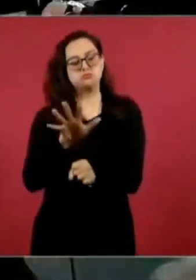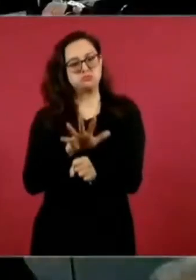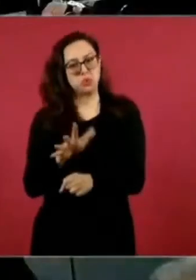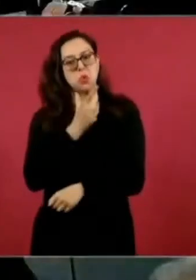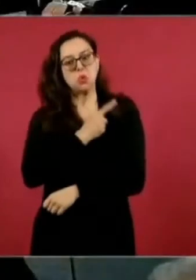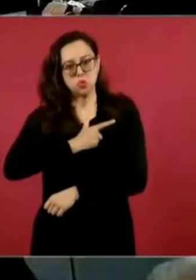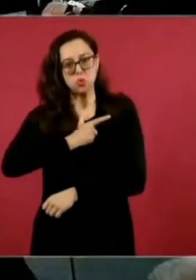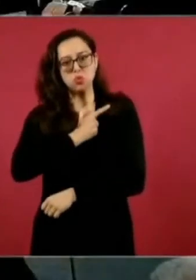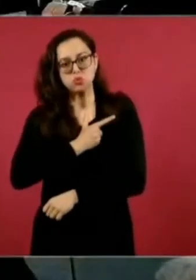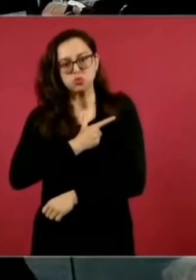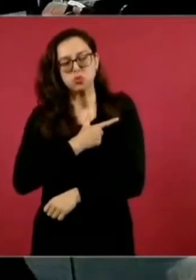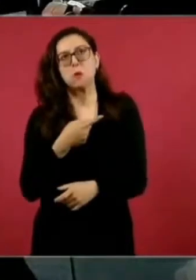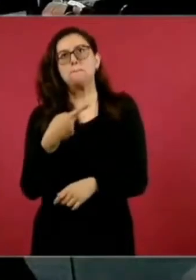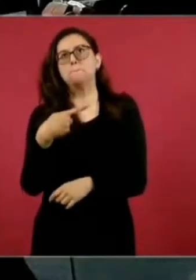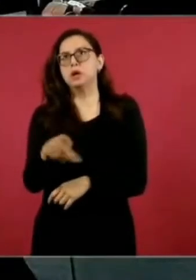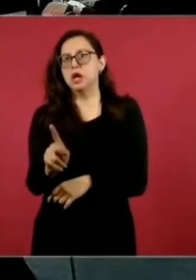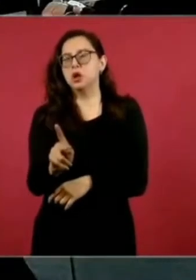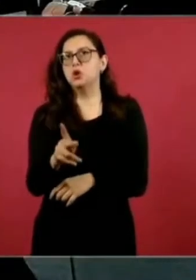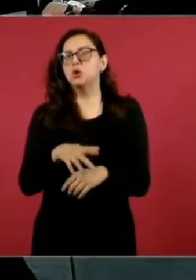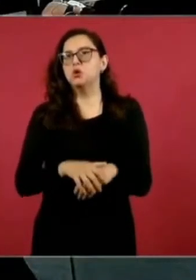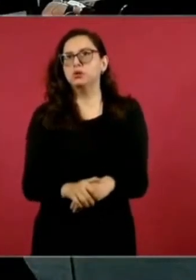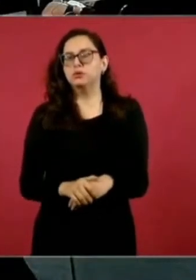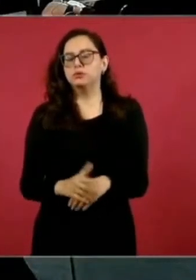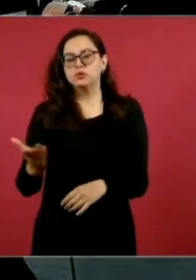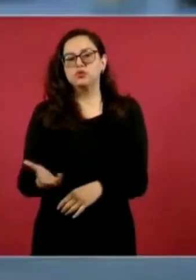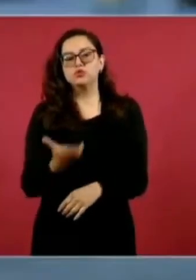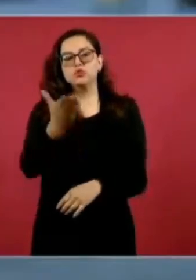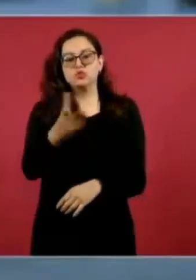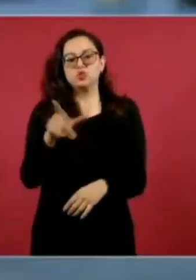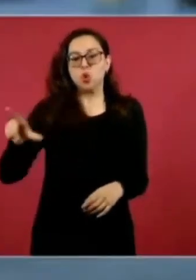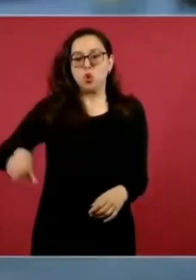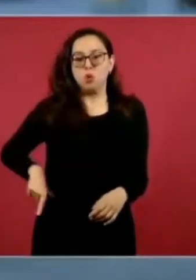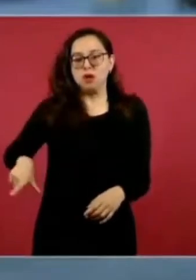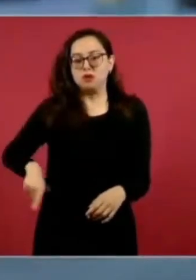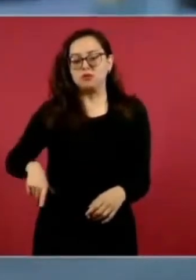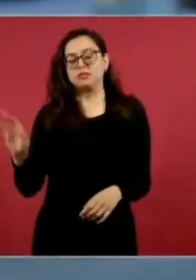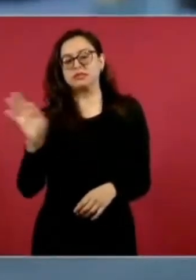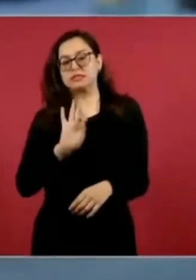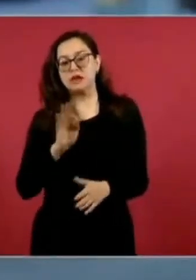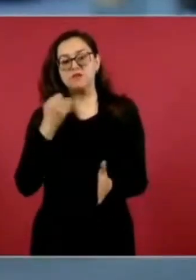¿Cuál sería el área de su gobierno donde le faltaría avanzar?